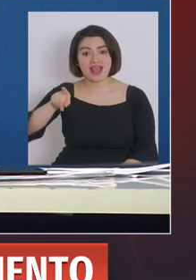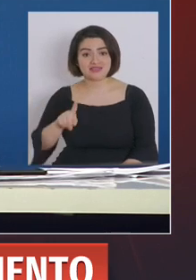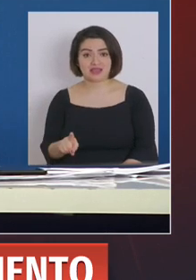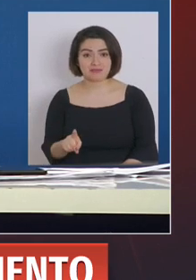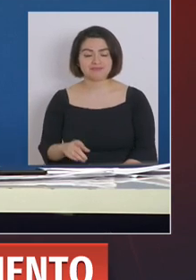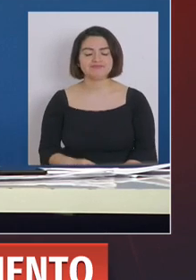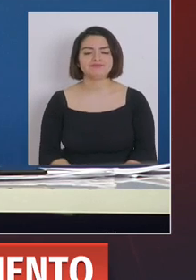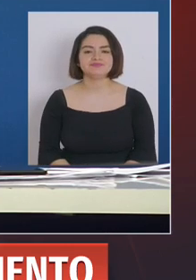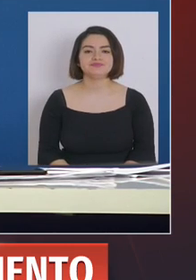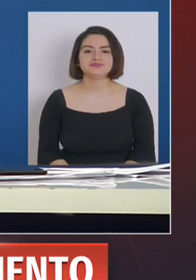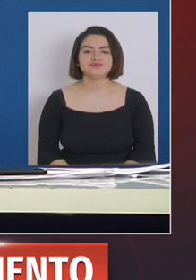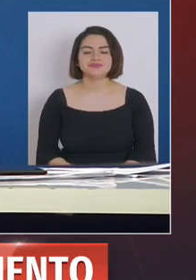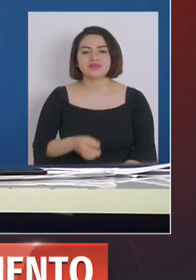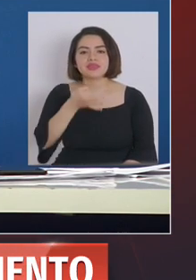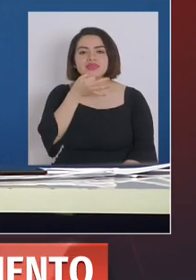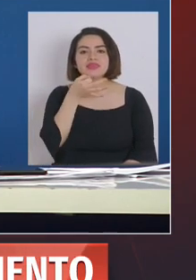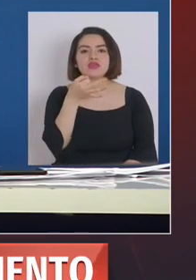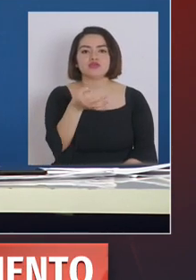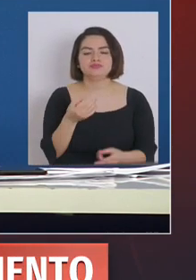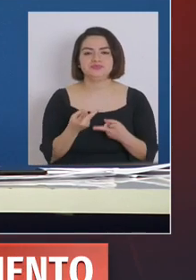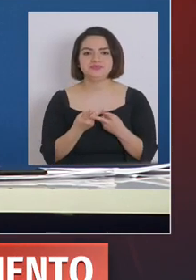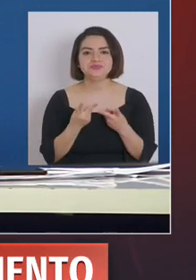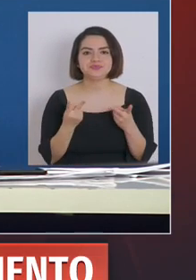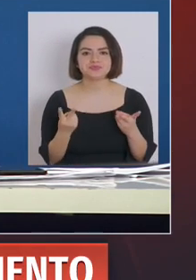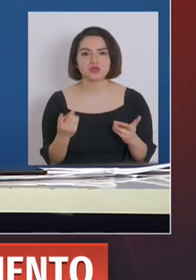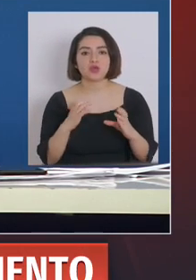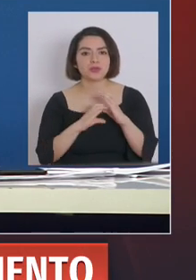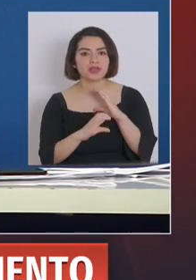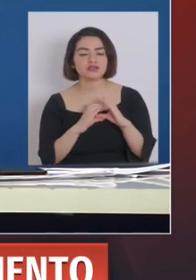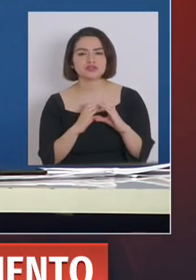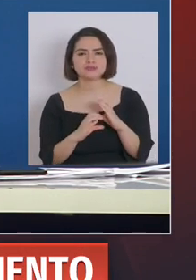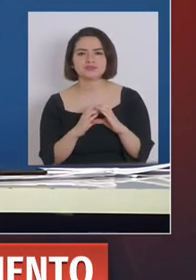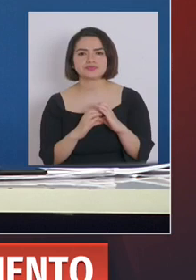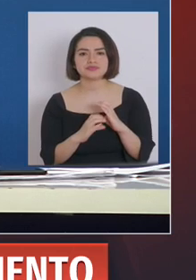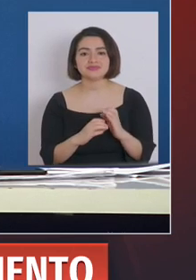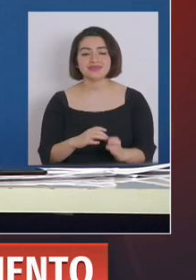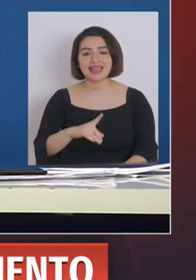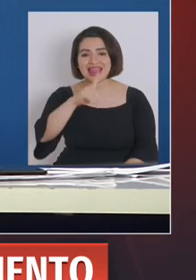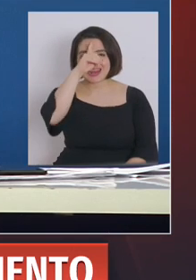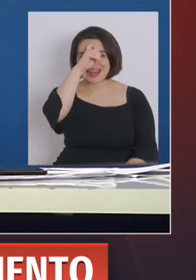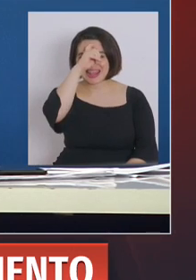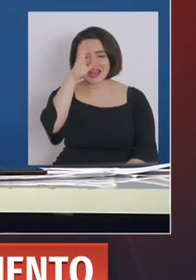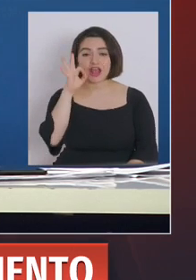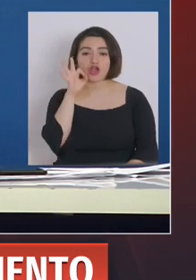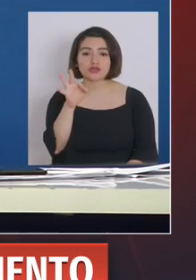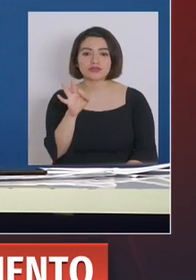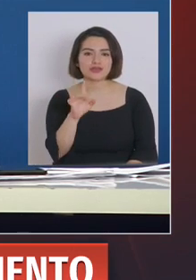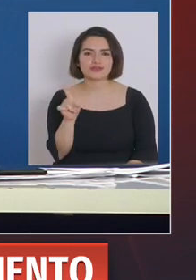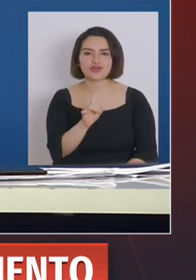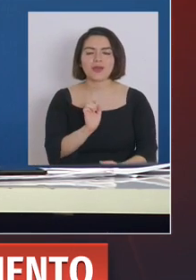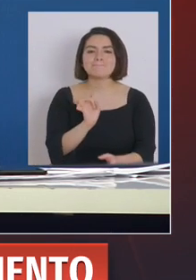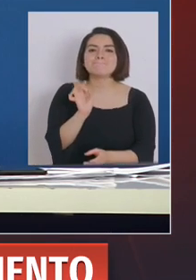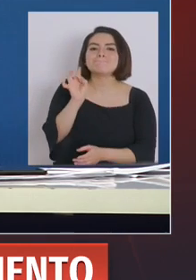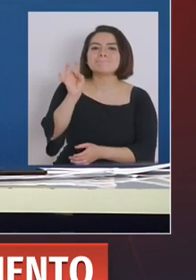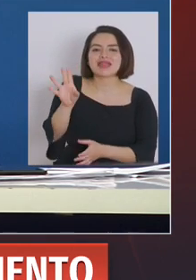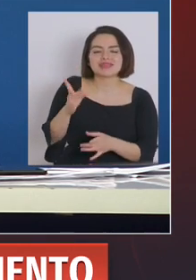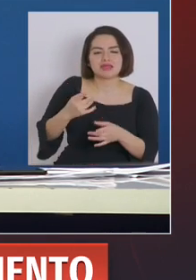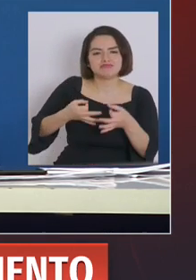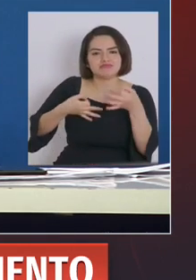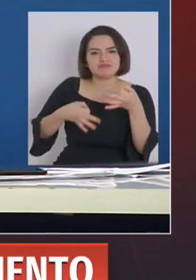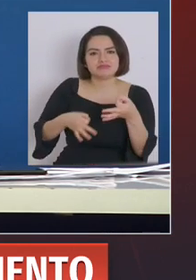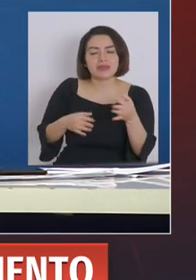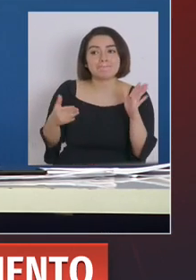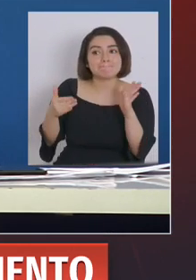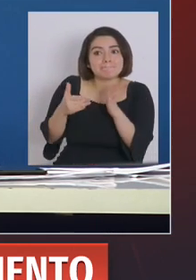declaró en un medio de comunicación que la Clínica de las Condes aún no envía todas las facturas que están pendientes